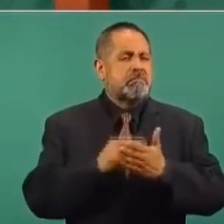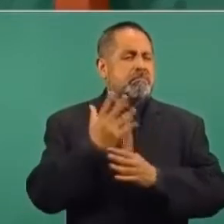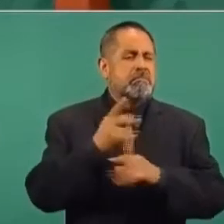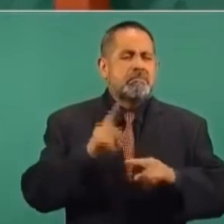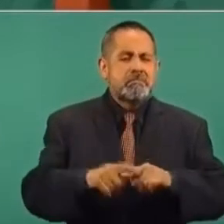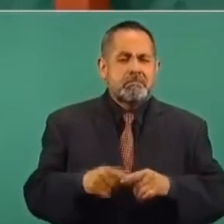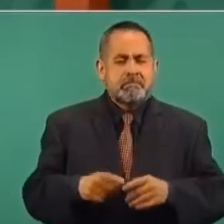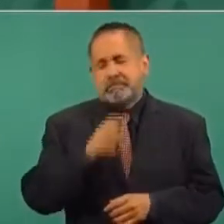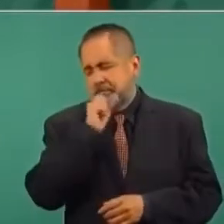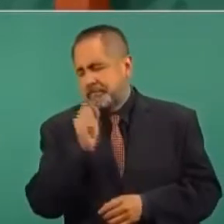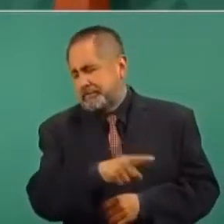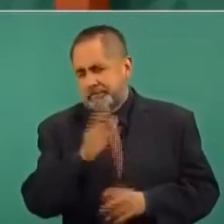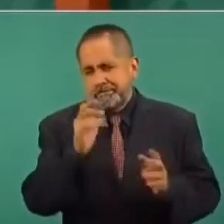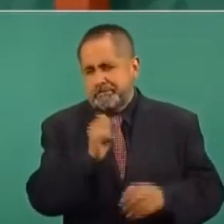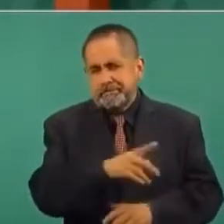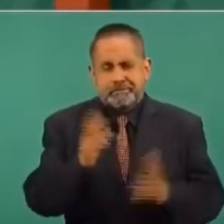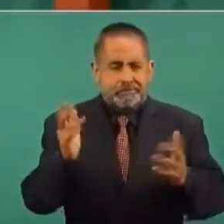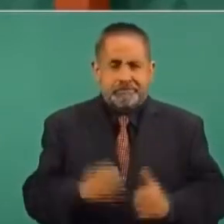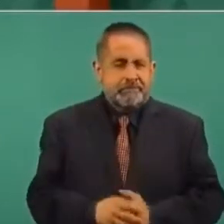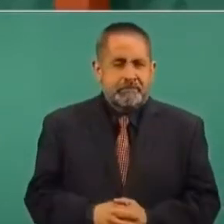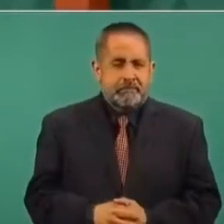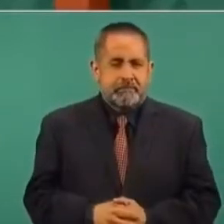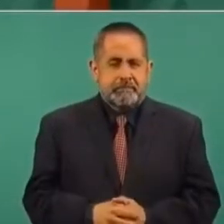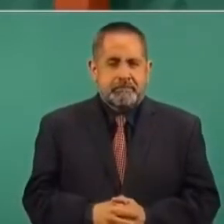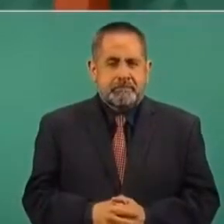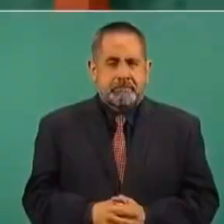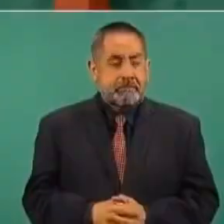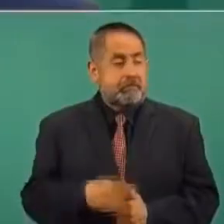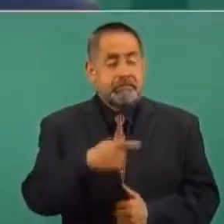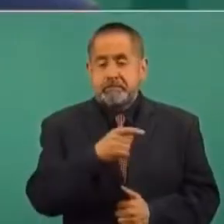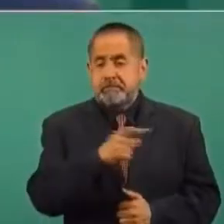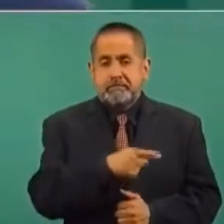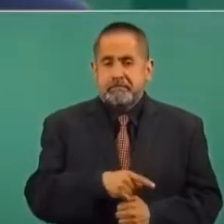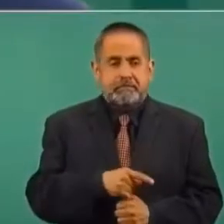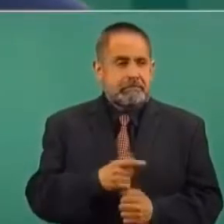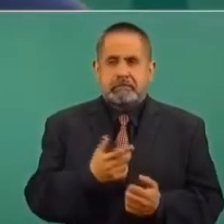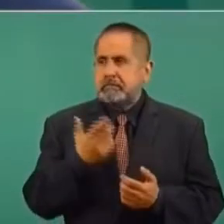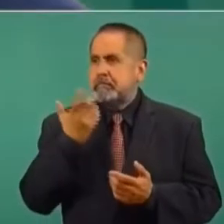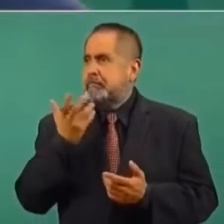Sí, también, es que toman partido.